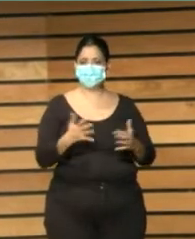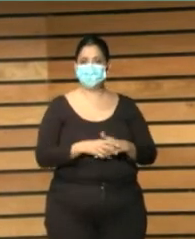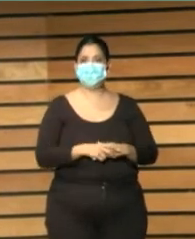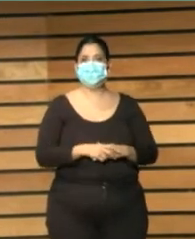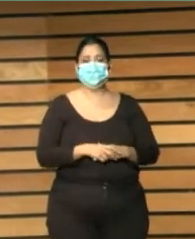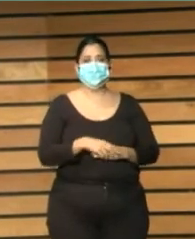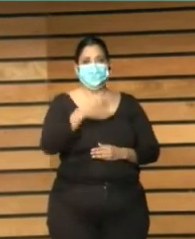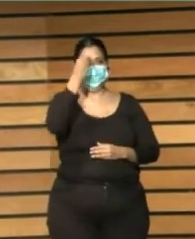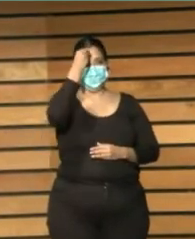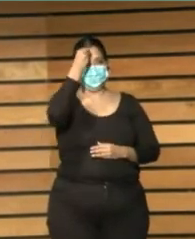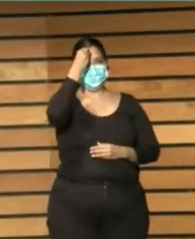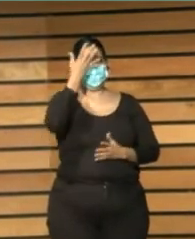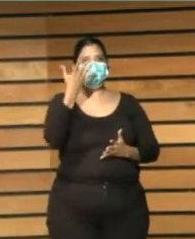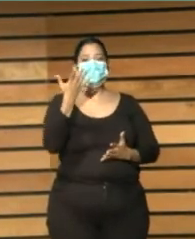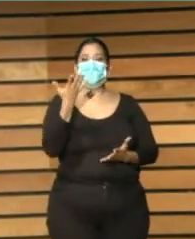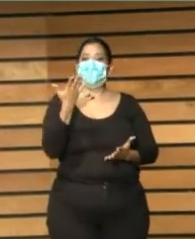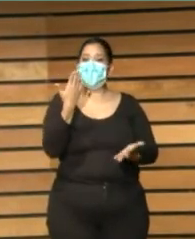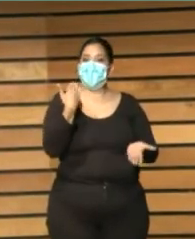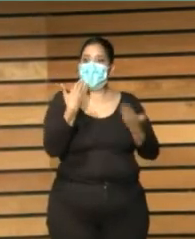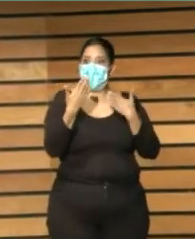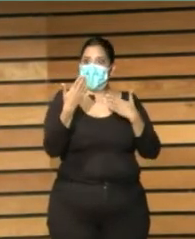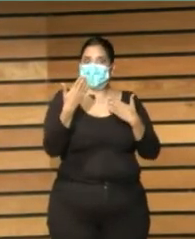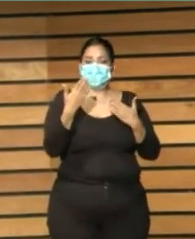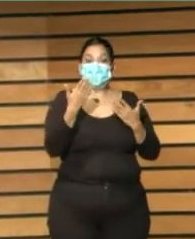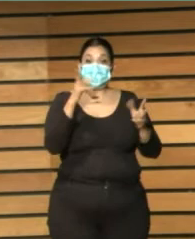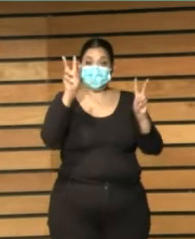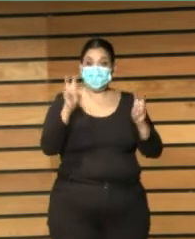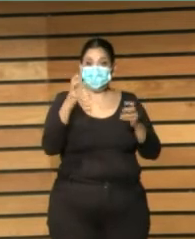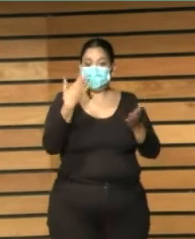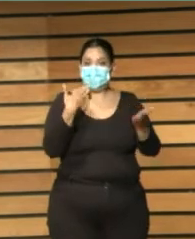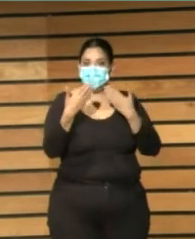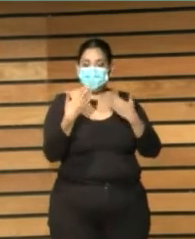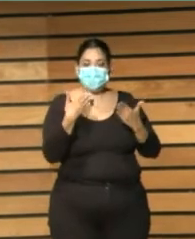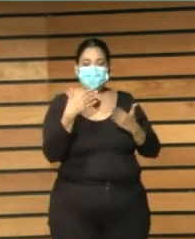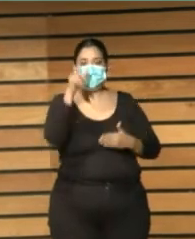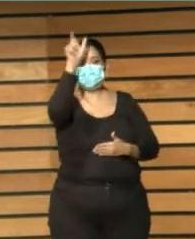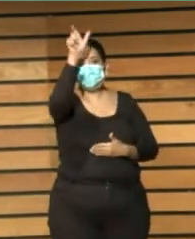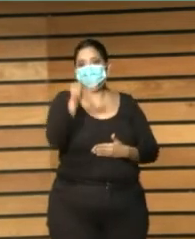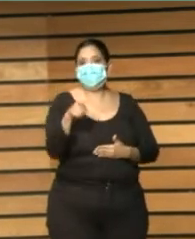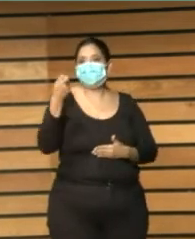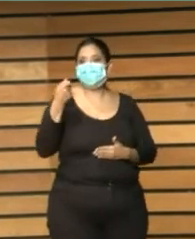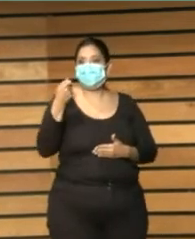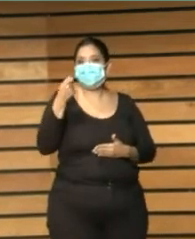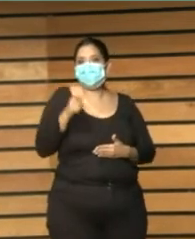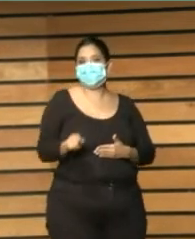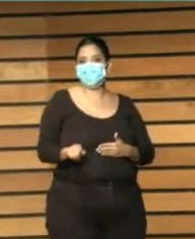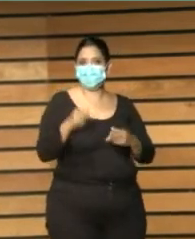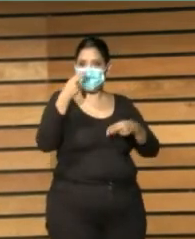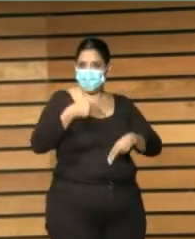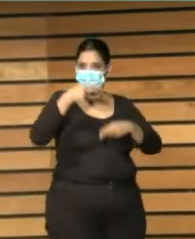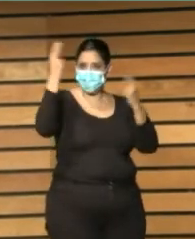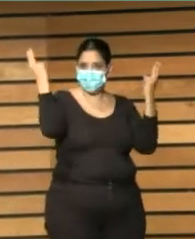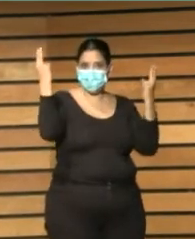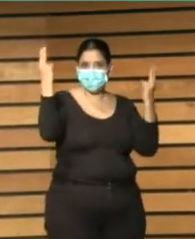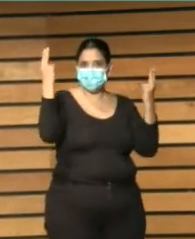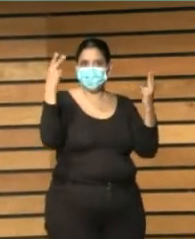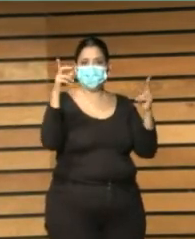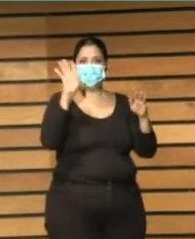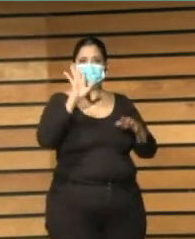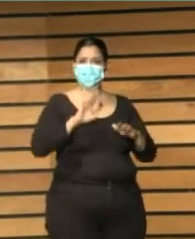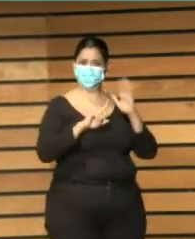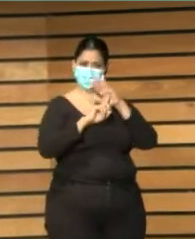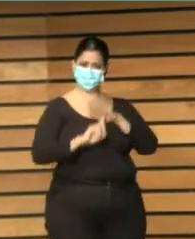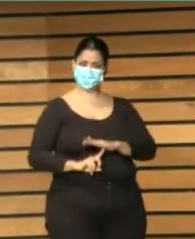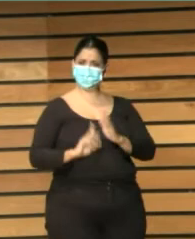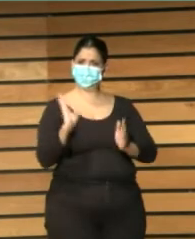consigue al final desprestigiar lo que es el trabajo del funcionario público es decir yo no he trabajado en el sector